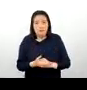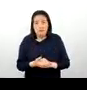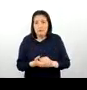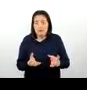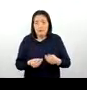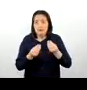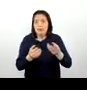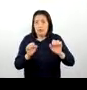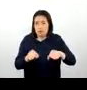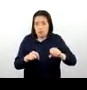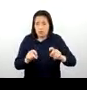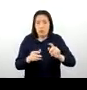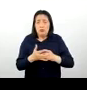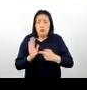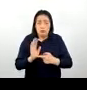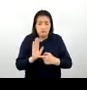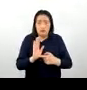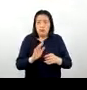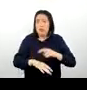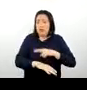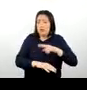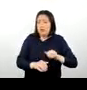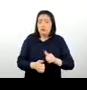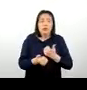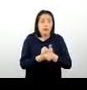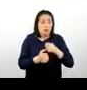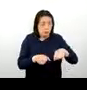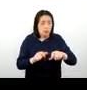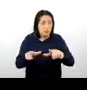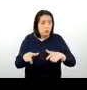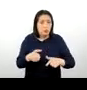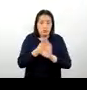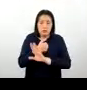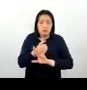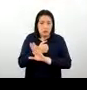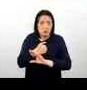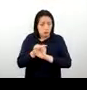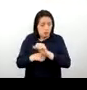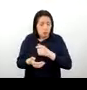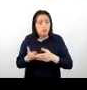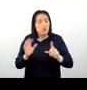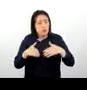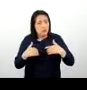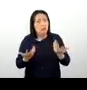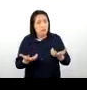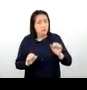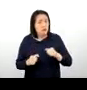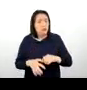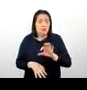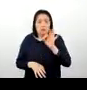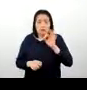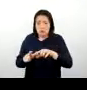dando la oportunidad de presentar a la región como un destino seguro y que uno puede encontrar sitios